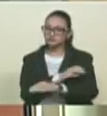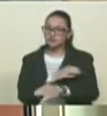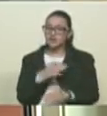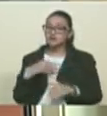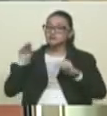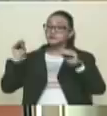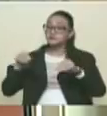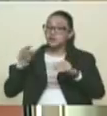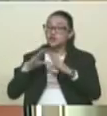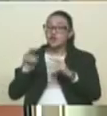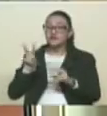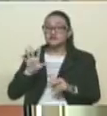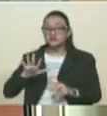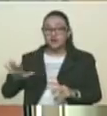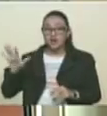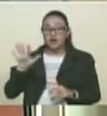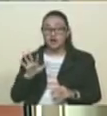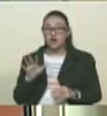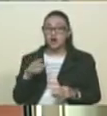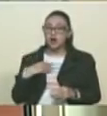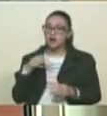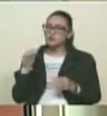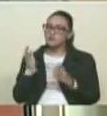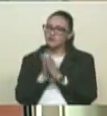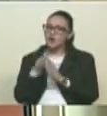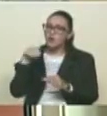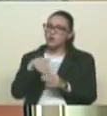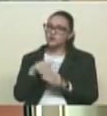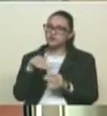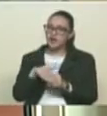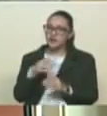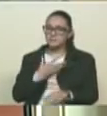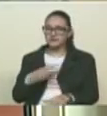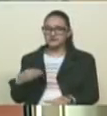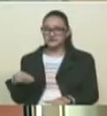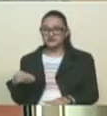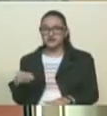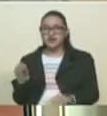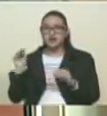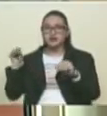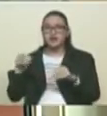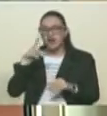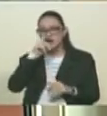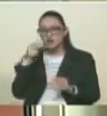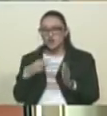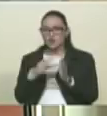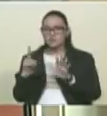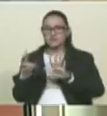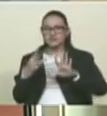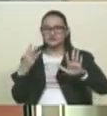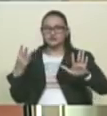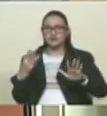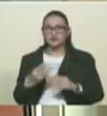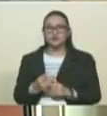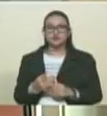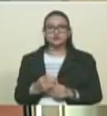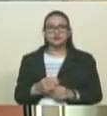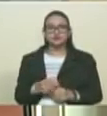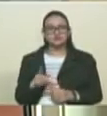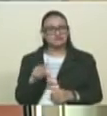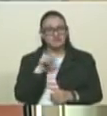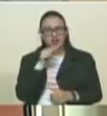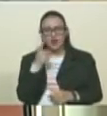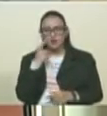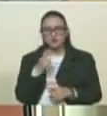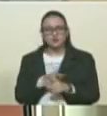venezolanas a votar o a participar en las elecciones presidenciales del año 2018. Tienen la mala costumbre